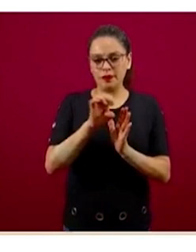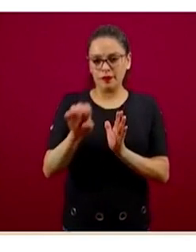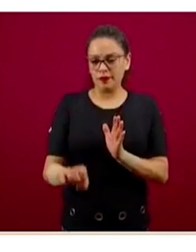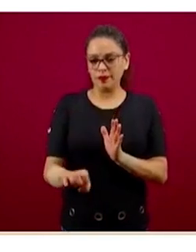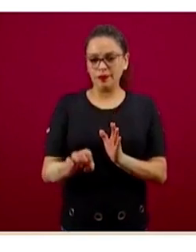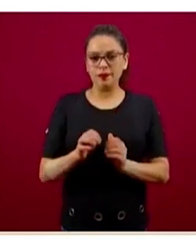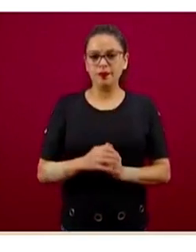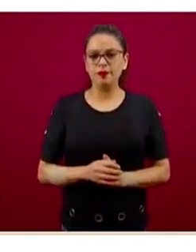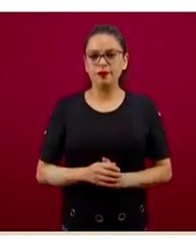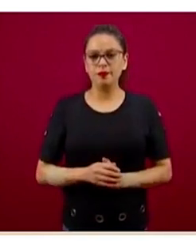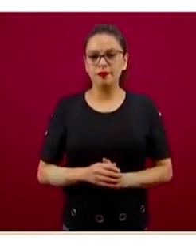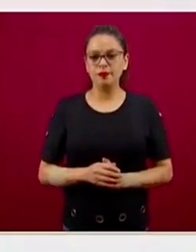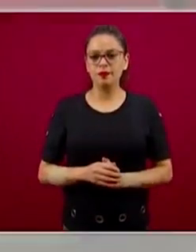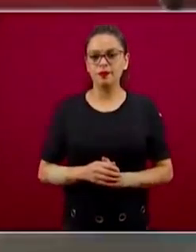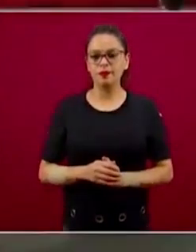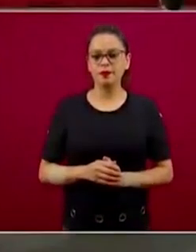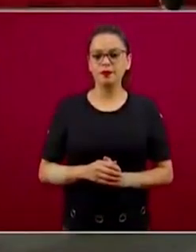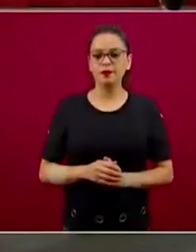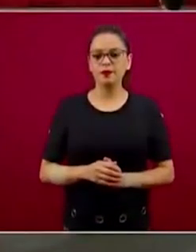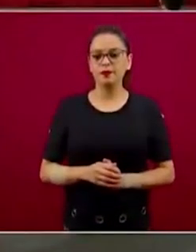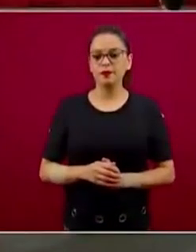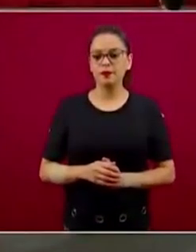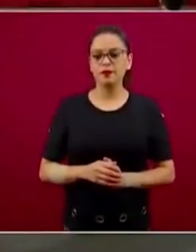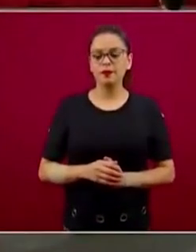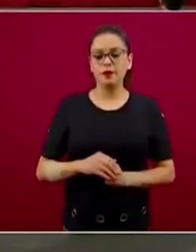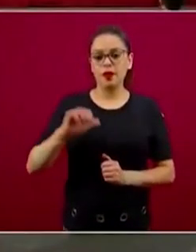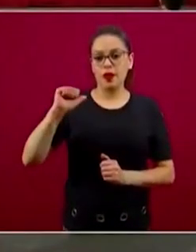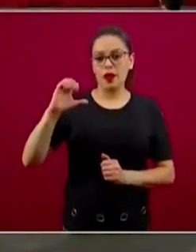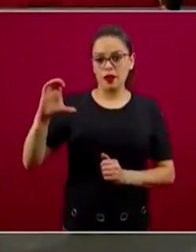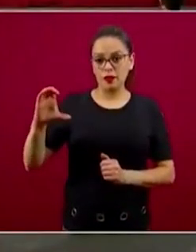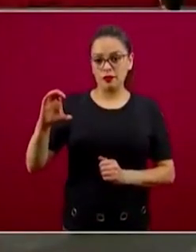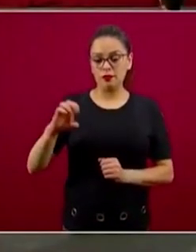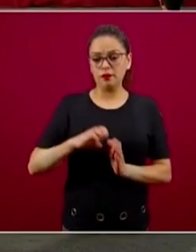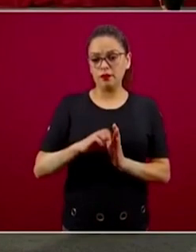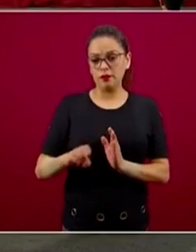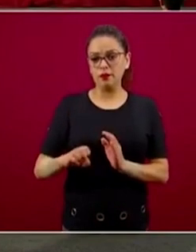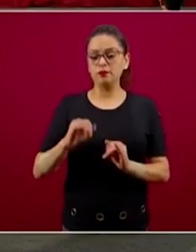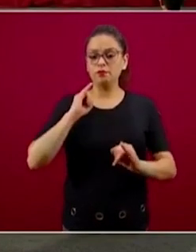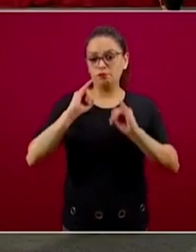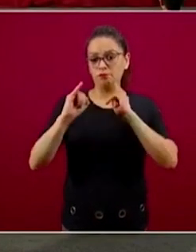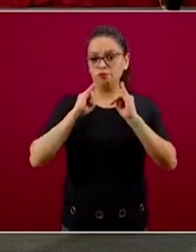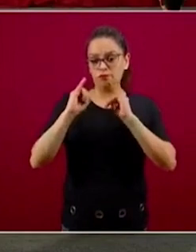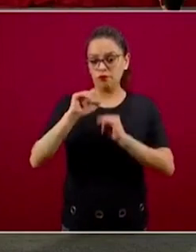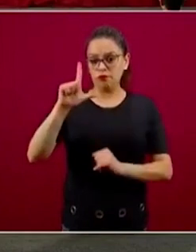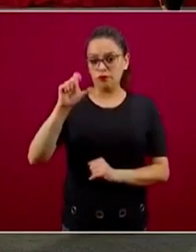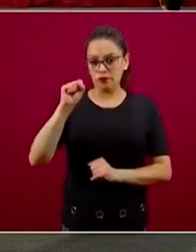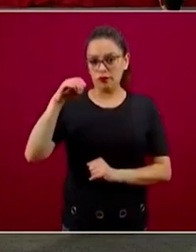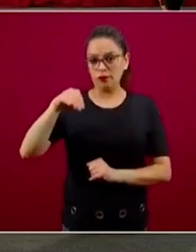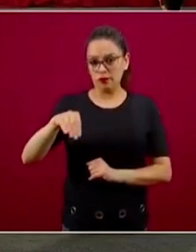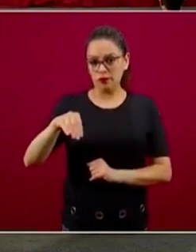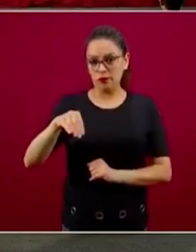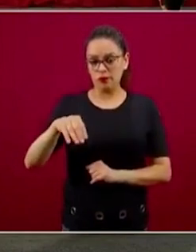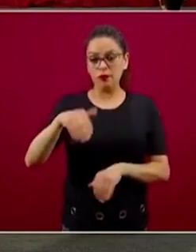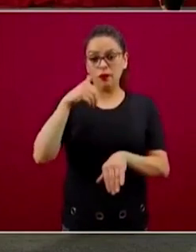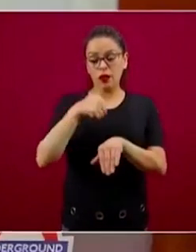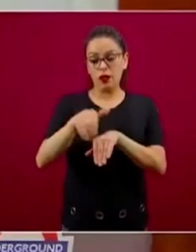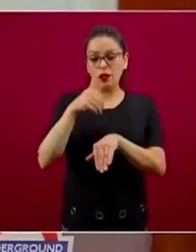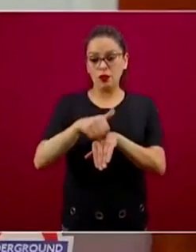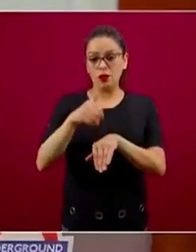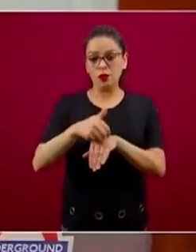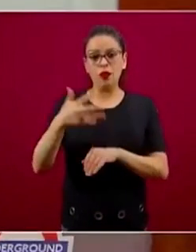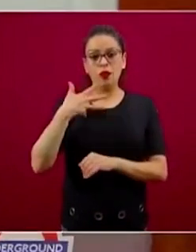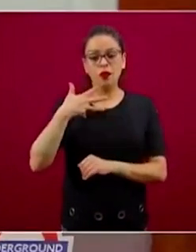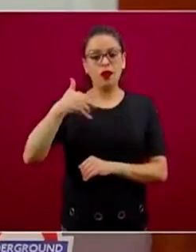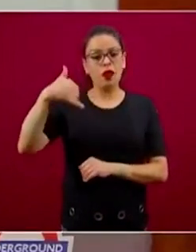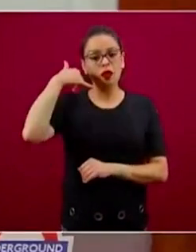una asociación civil de intérpretes de lengua de señas mexicanas que ponen a disposición números telefónicos